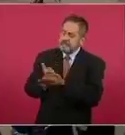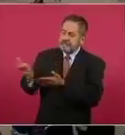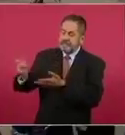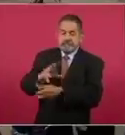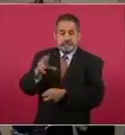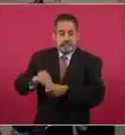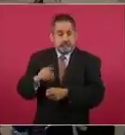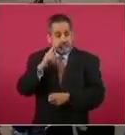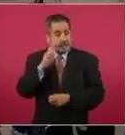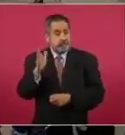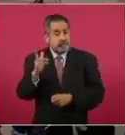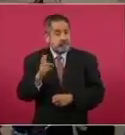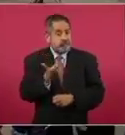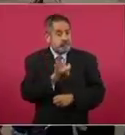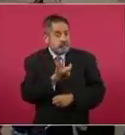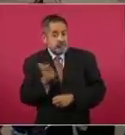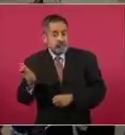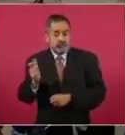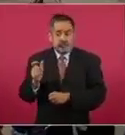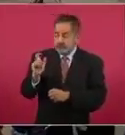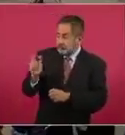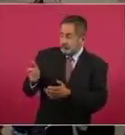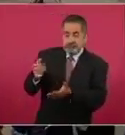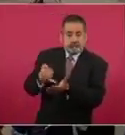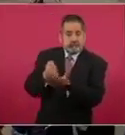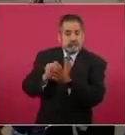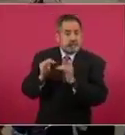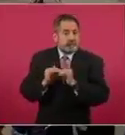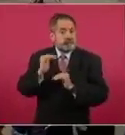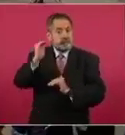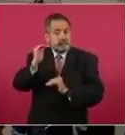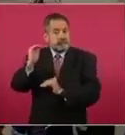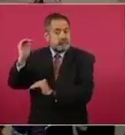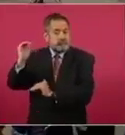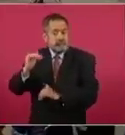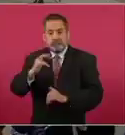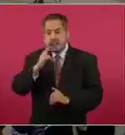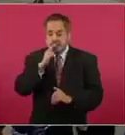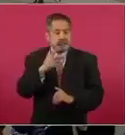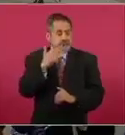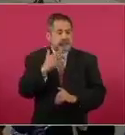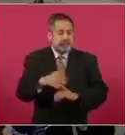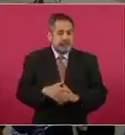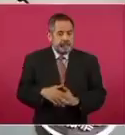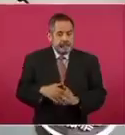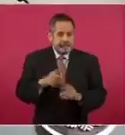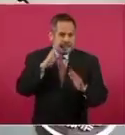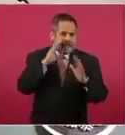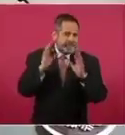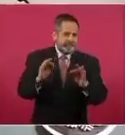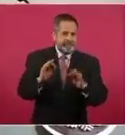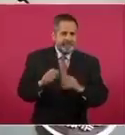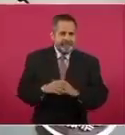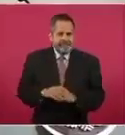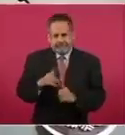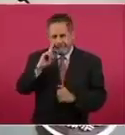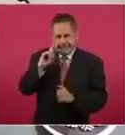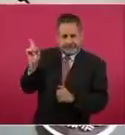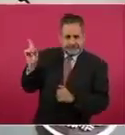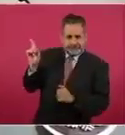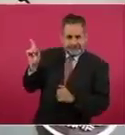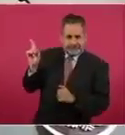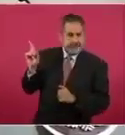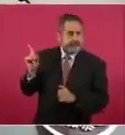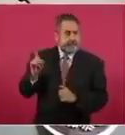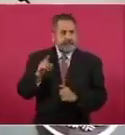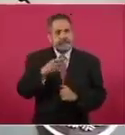cómo ha crecido grandes contribuyentes, perdón. La parte verde es la aportación